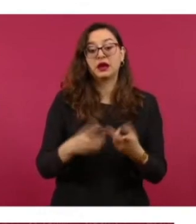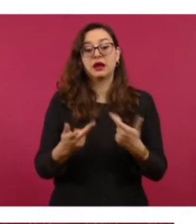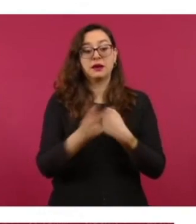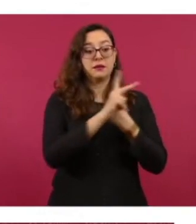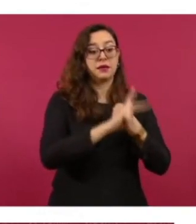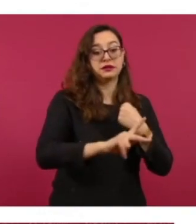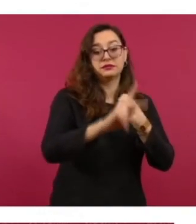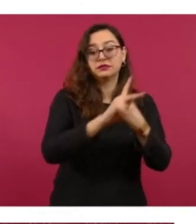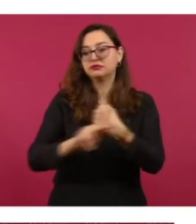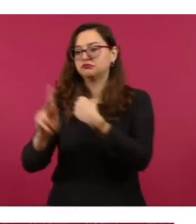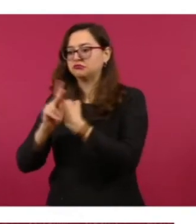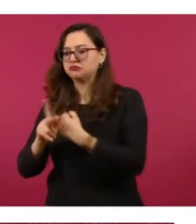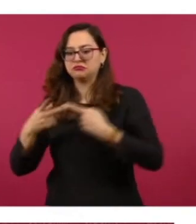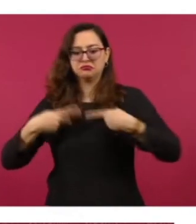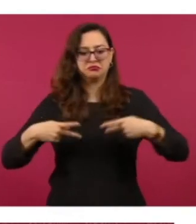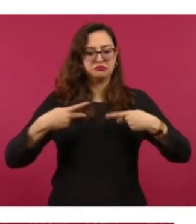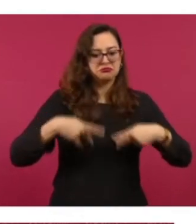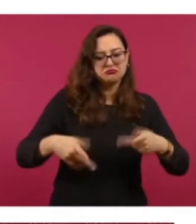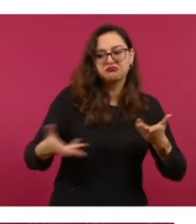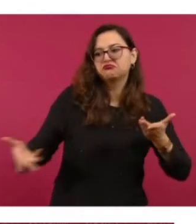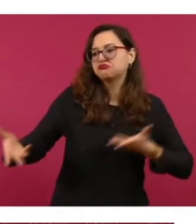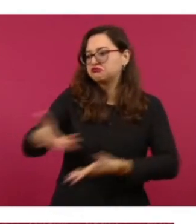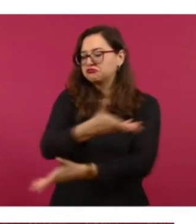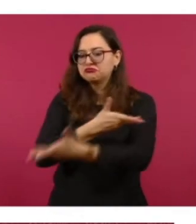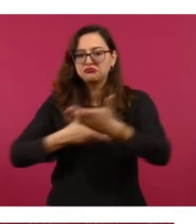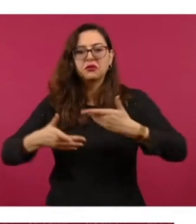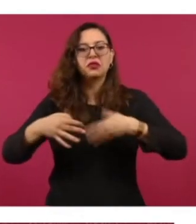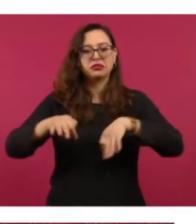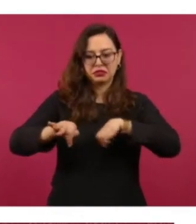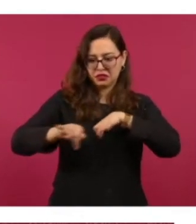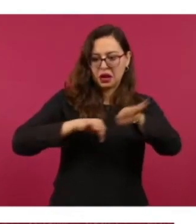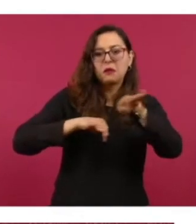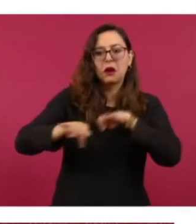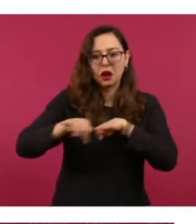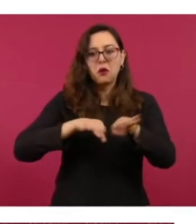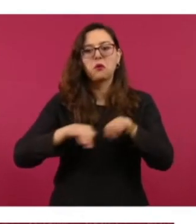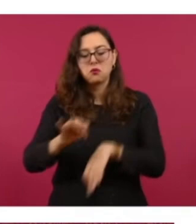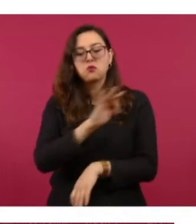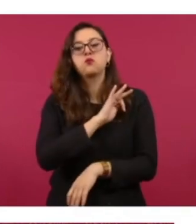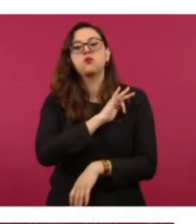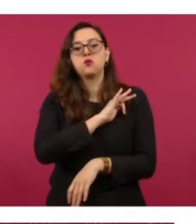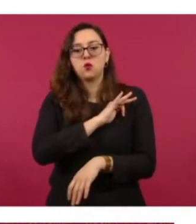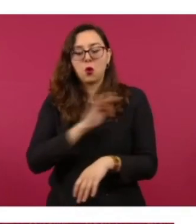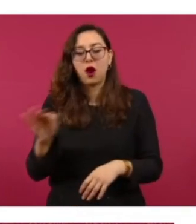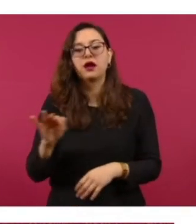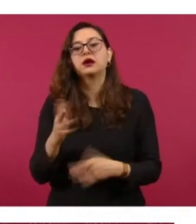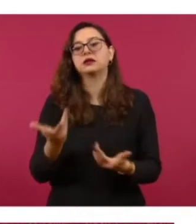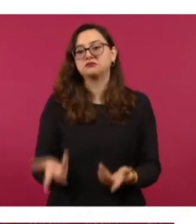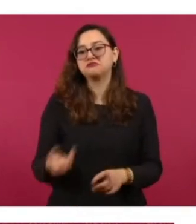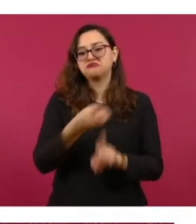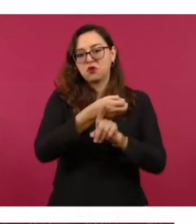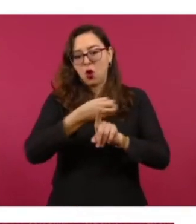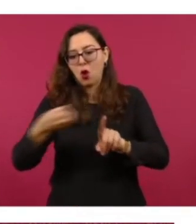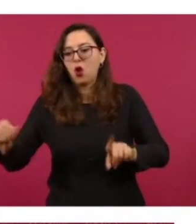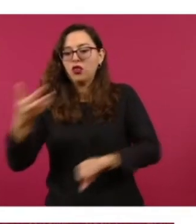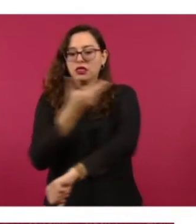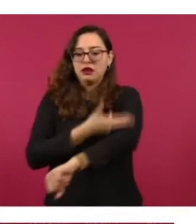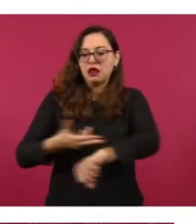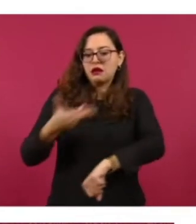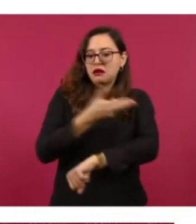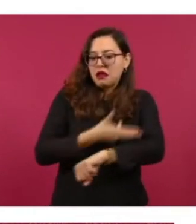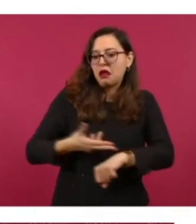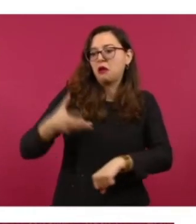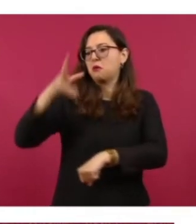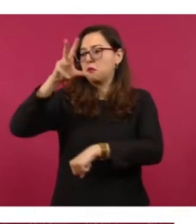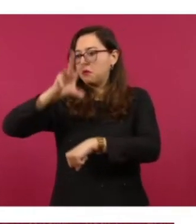países se fortalecerán las vías regulares ordenadas seguras y previsibles para